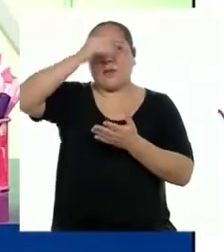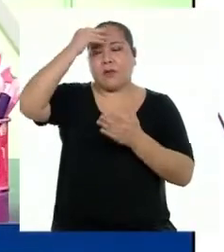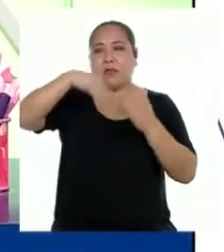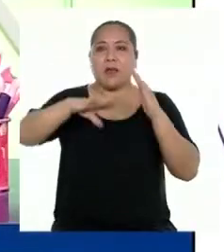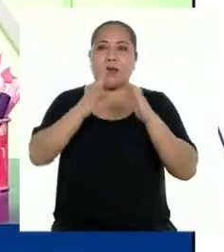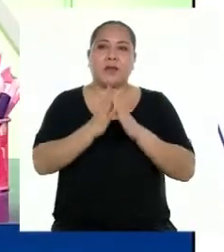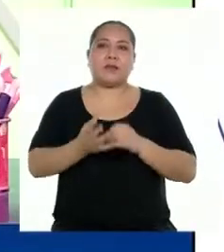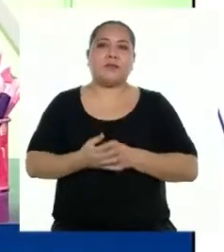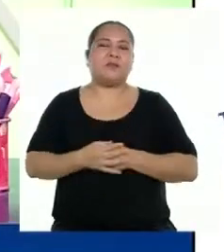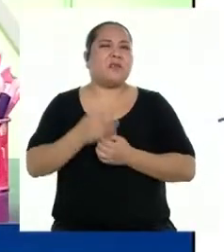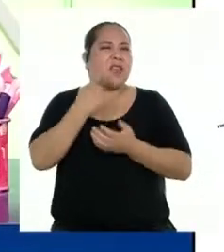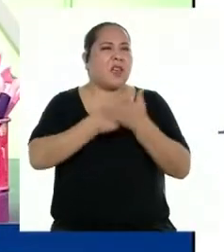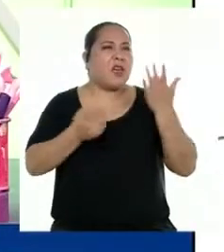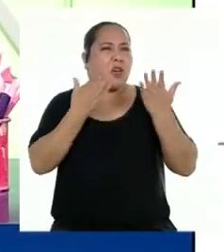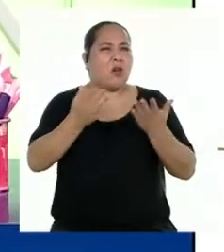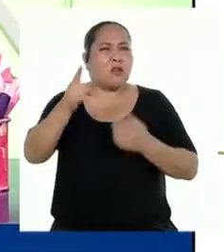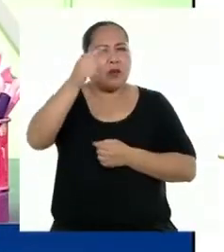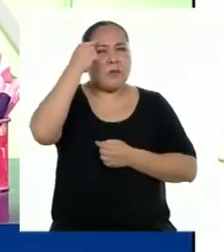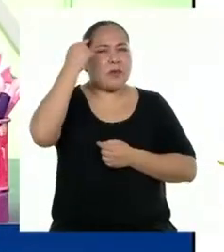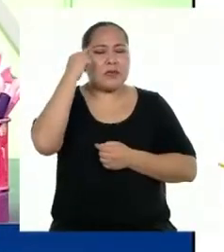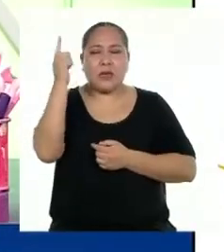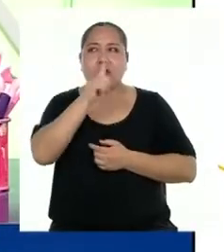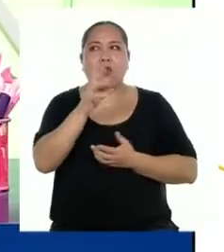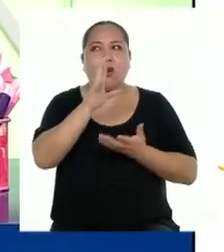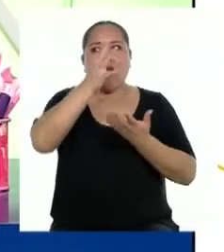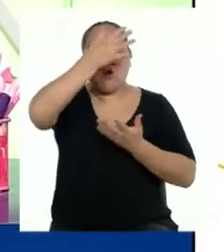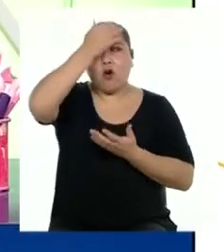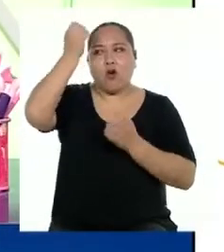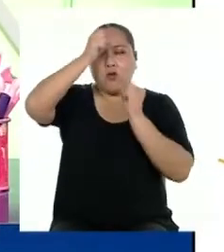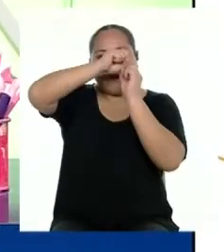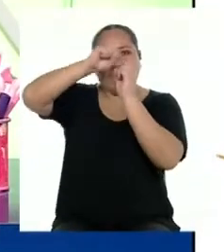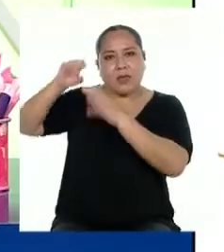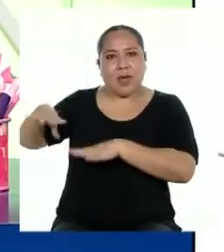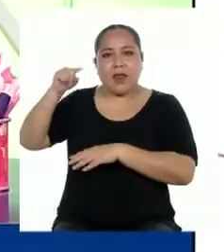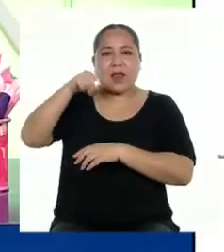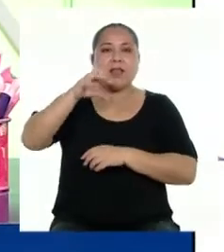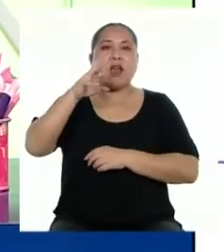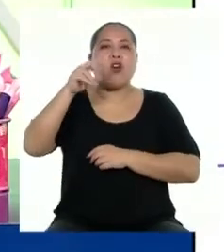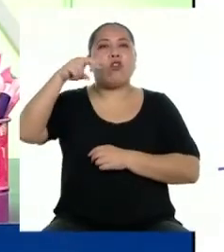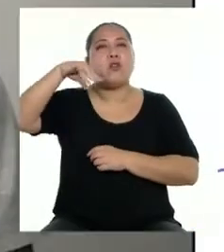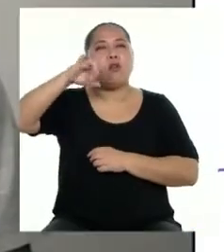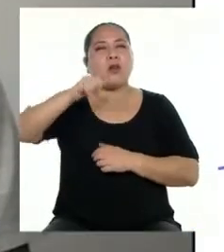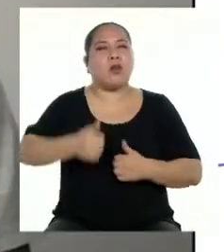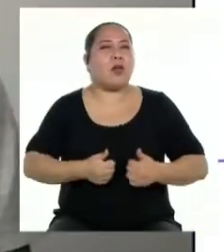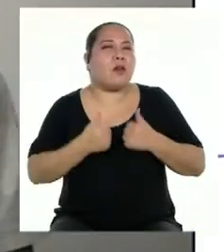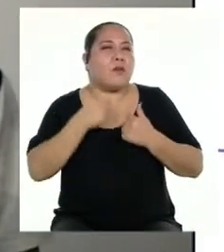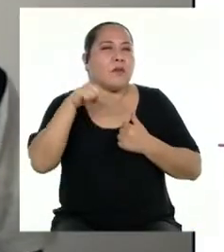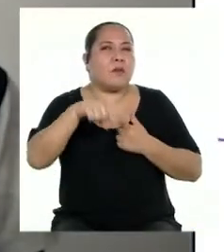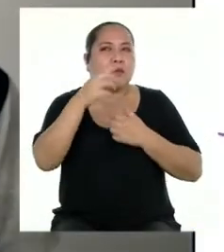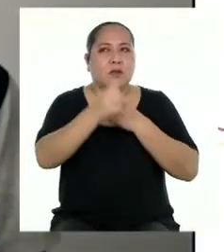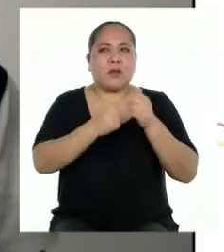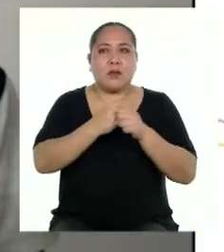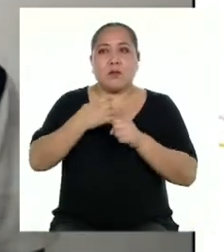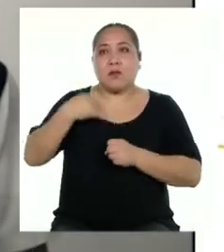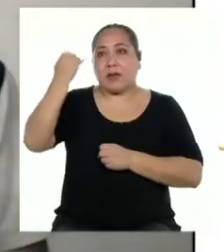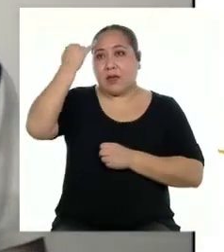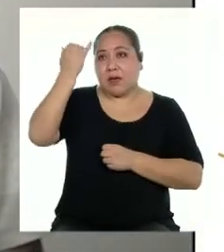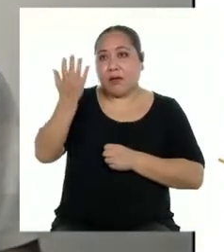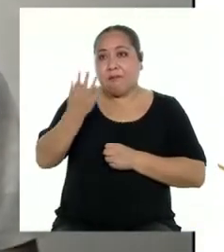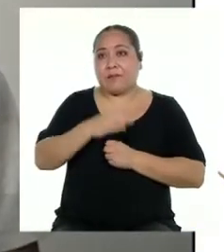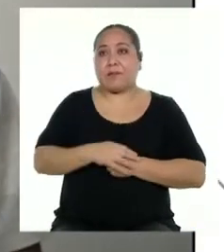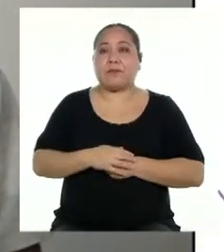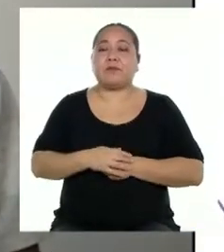hechos consideran que no deberían ser omitidos en una crónica sobre lo que vivimos este año? Bueno, desde mi perspectiva,